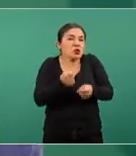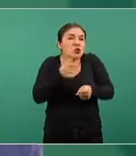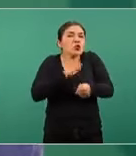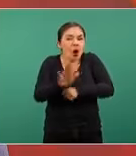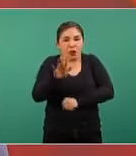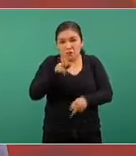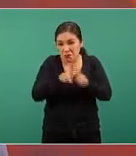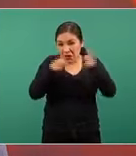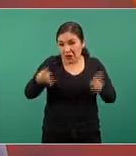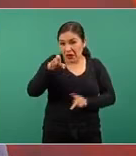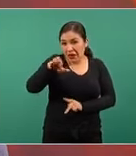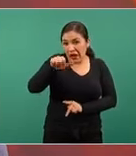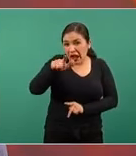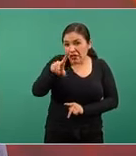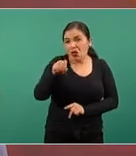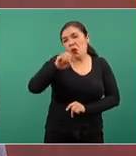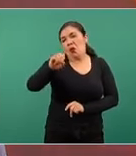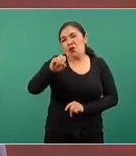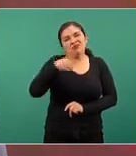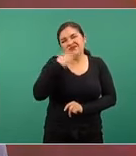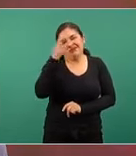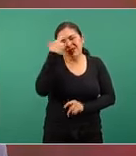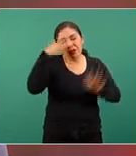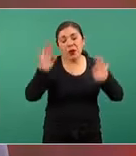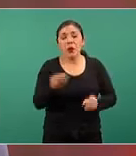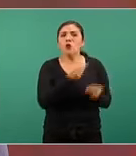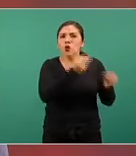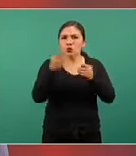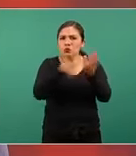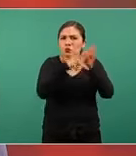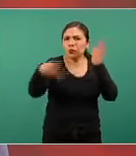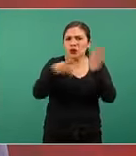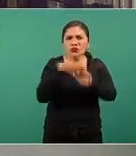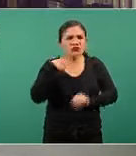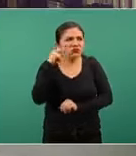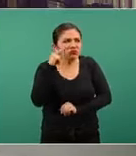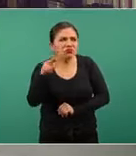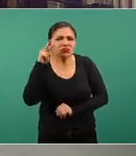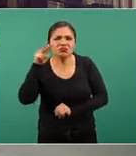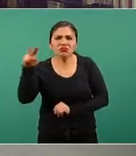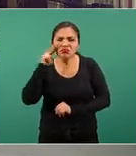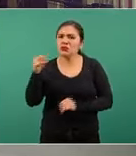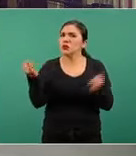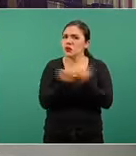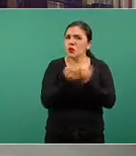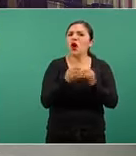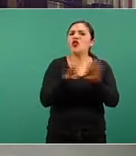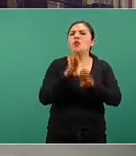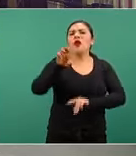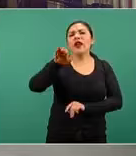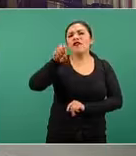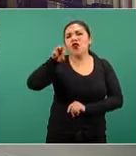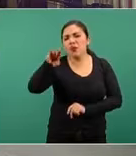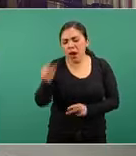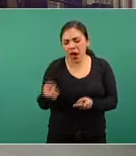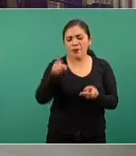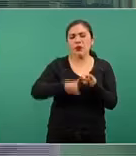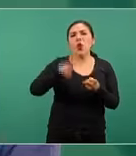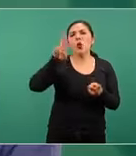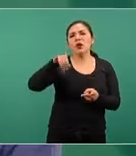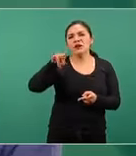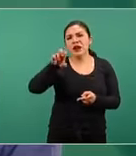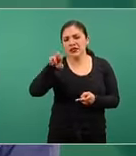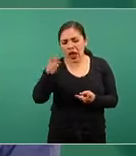el heraldo de México no lo recuerdo pero varios diarios definitivamente si ya lo habíamos dicho Reforma el Universal